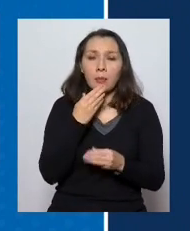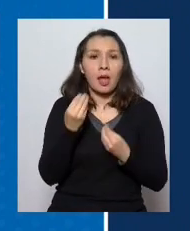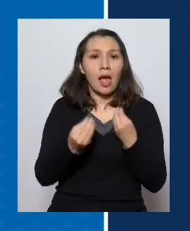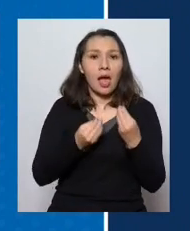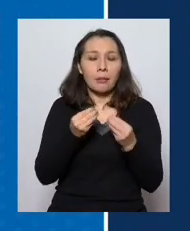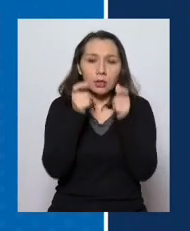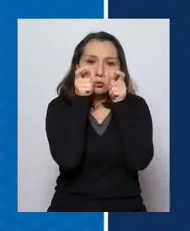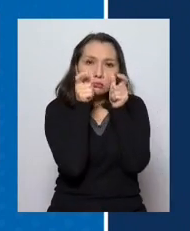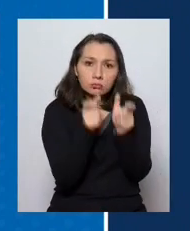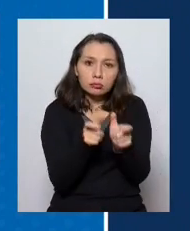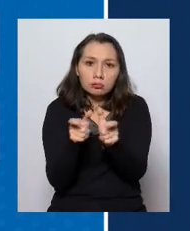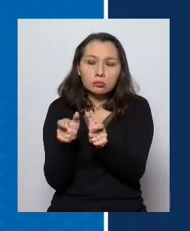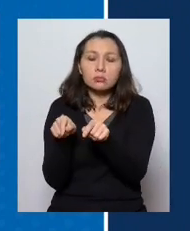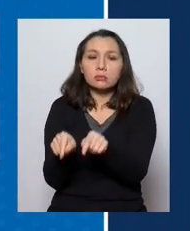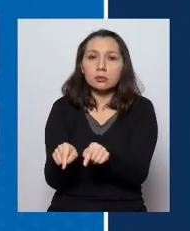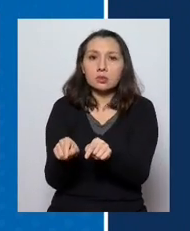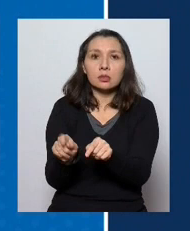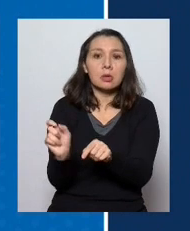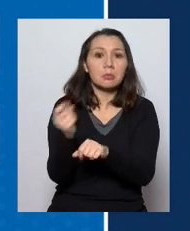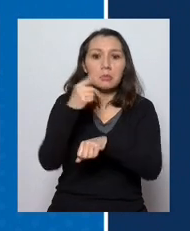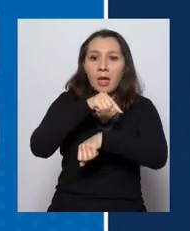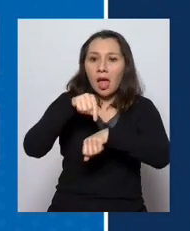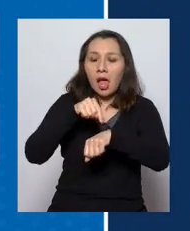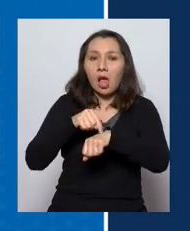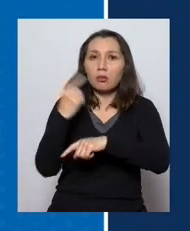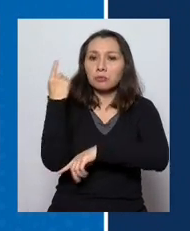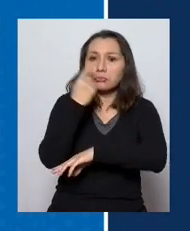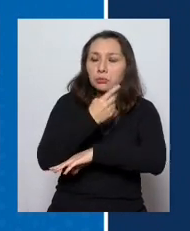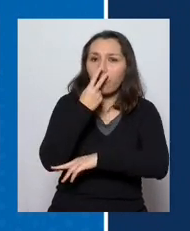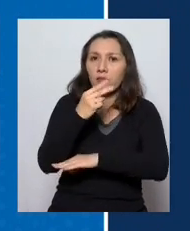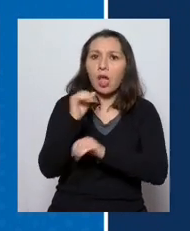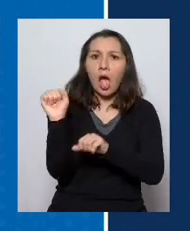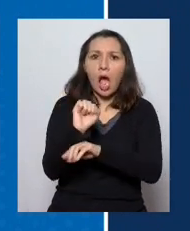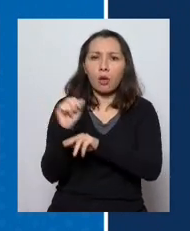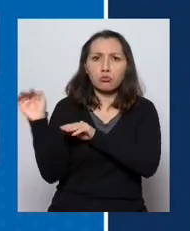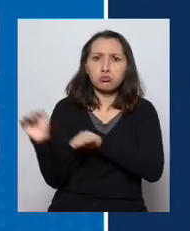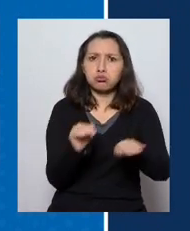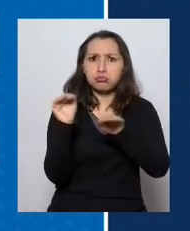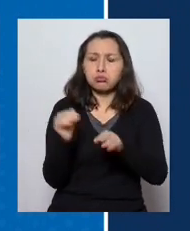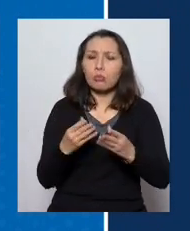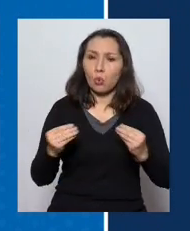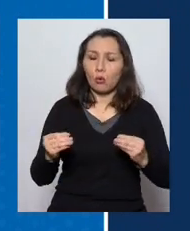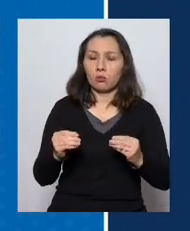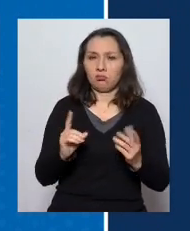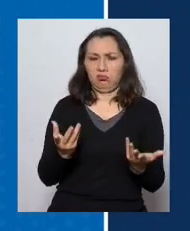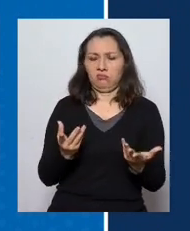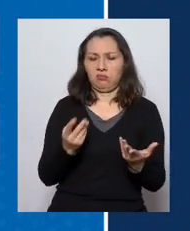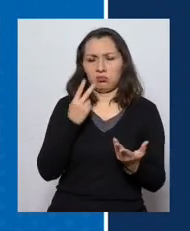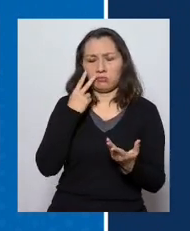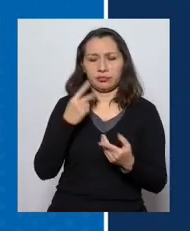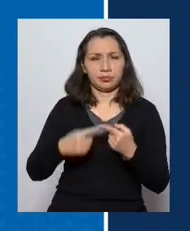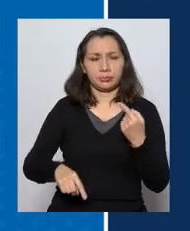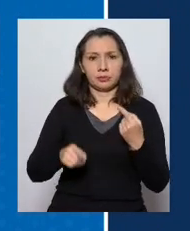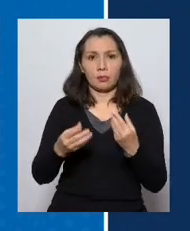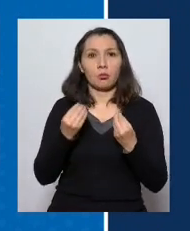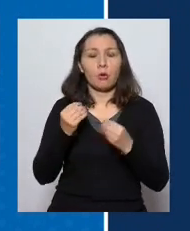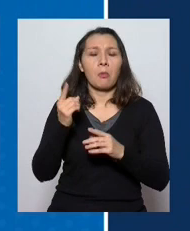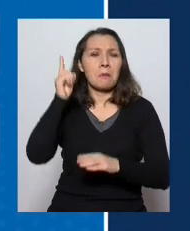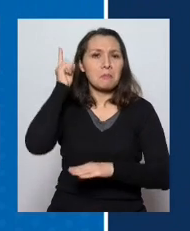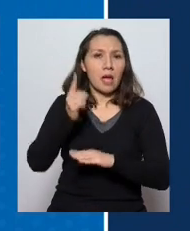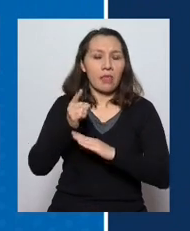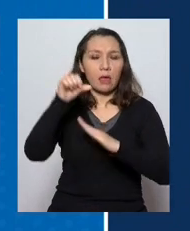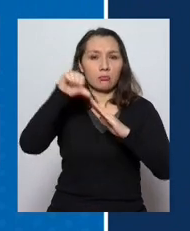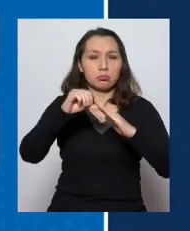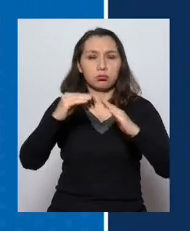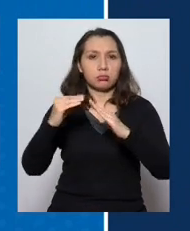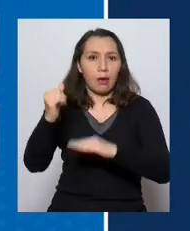¿qué pasa con la fiscalización? En las primeras horas durante estas jornadas se visto un flujo vehicular bastante alto que no responde un poco a la mega cuarentena que se